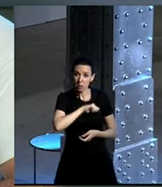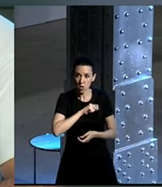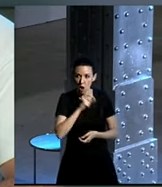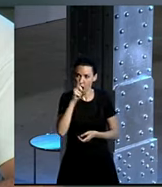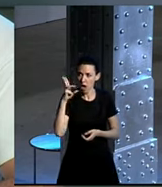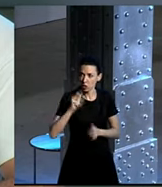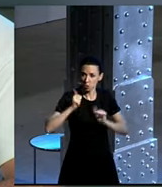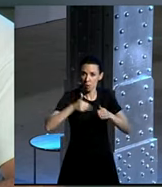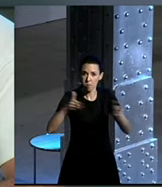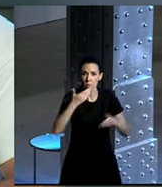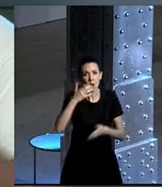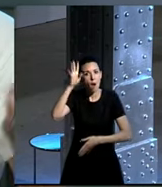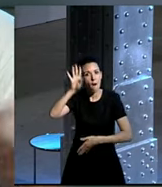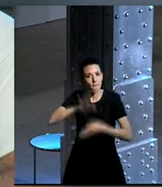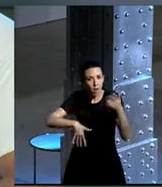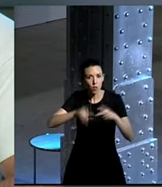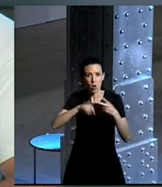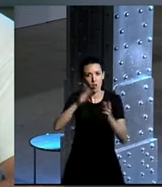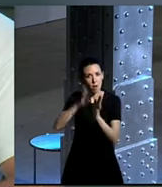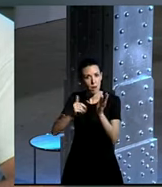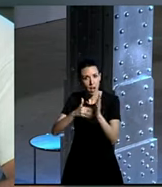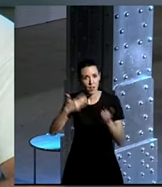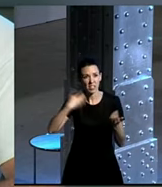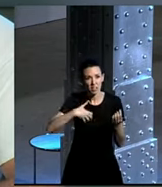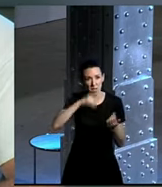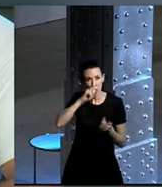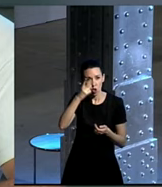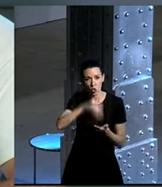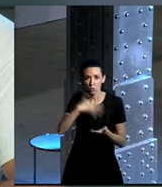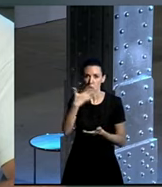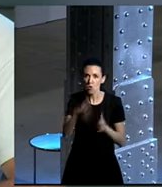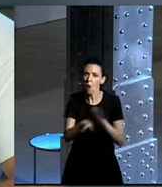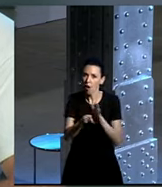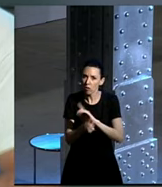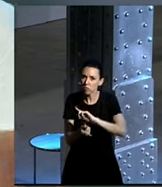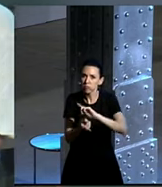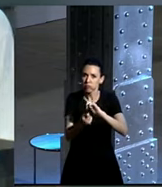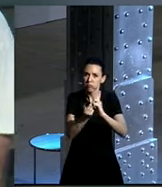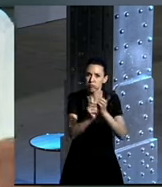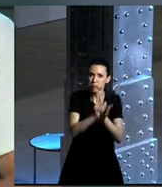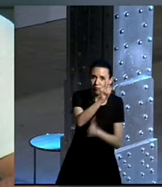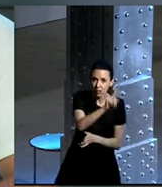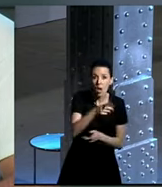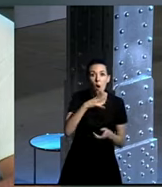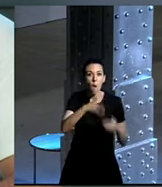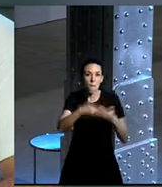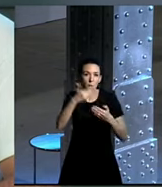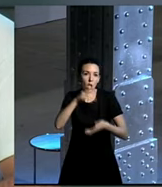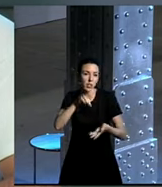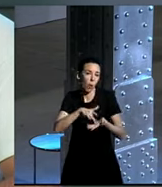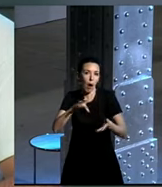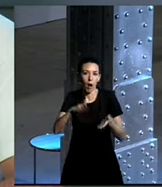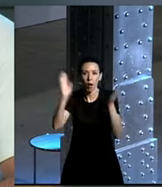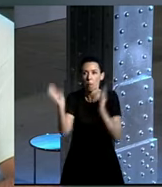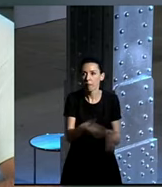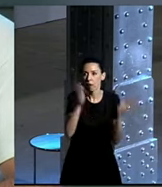años, que diríamos que sería Barcelona, Valencia, Sevilla en el 2005, siguen avanzando. Entonces, las modas suelen ser cosas pasajeras y